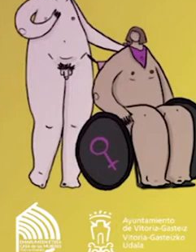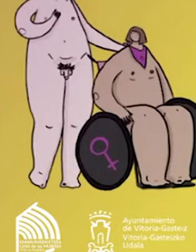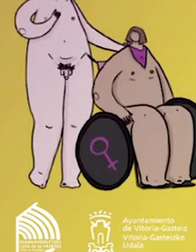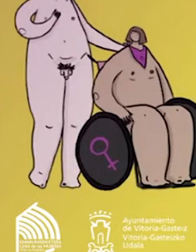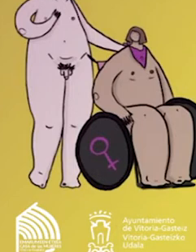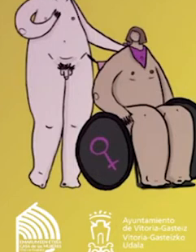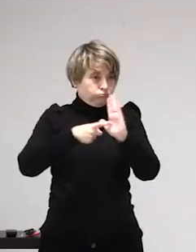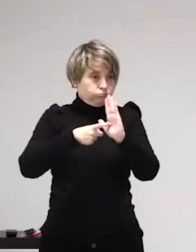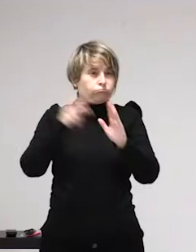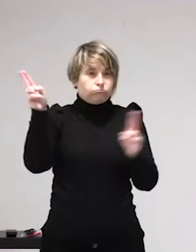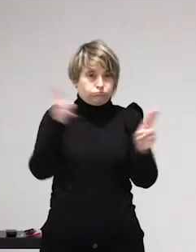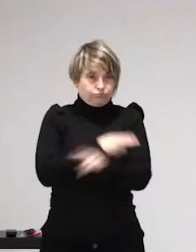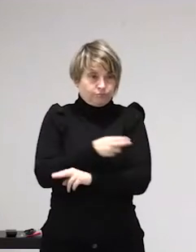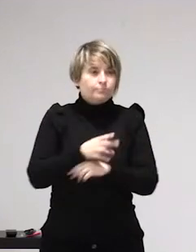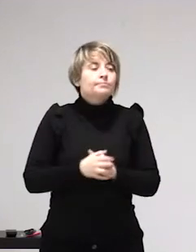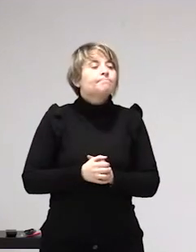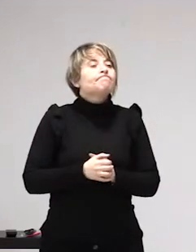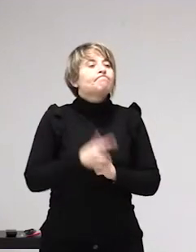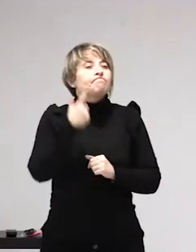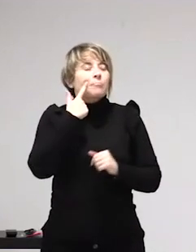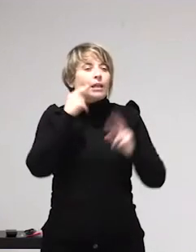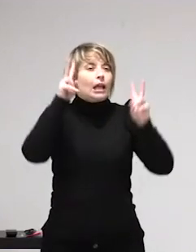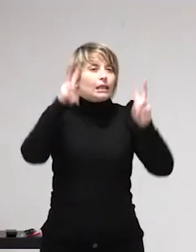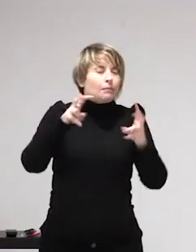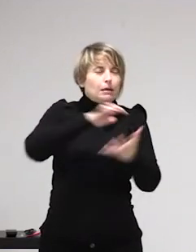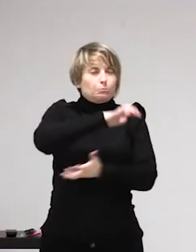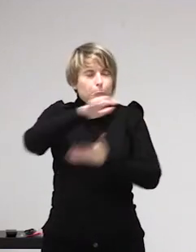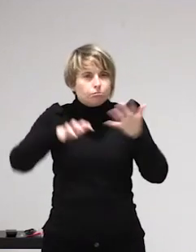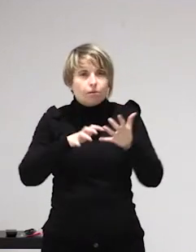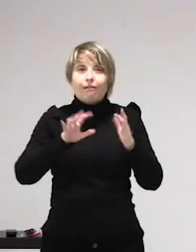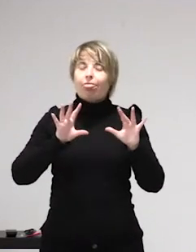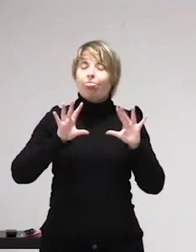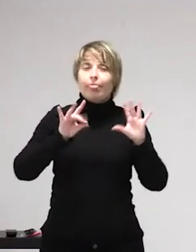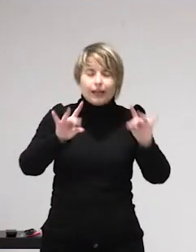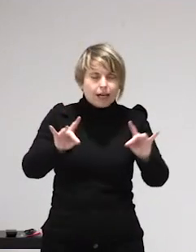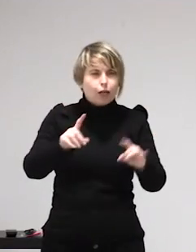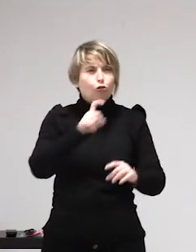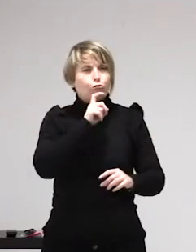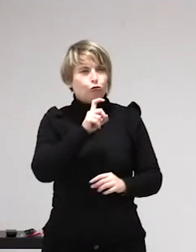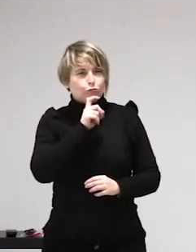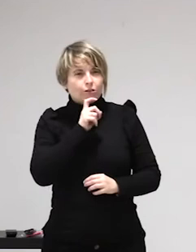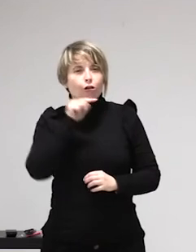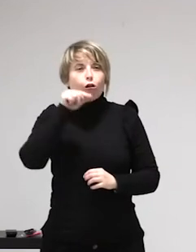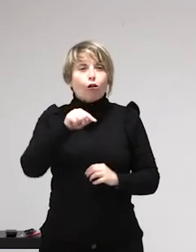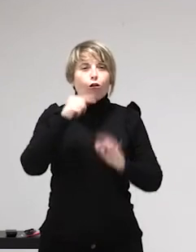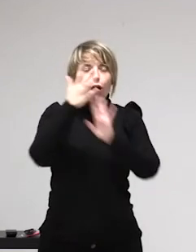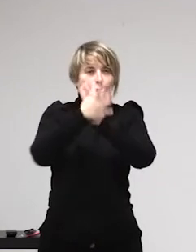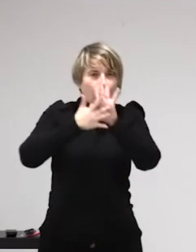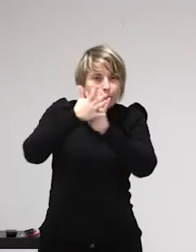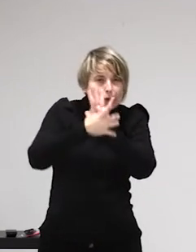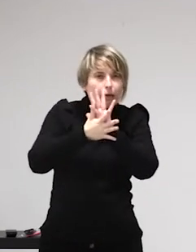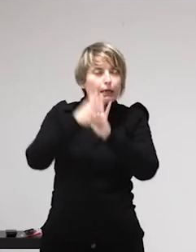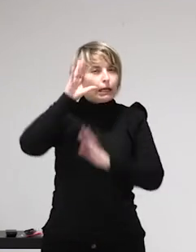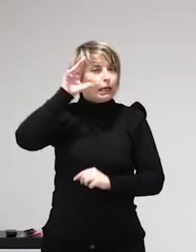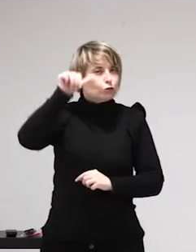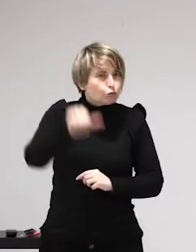A Raza León, honkietorriak isan saite este, jabetza feministarako escola cantolatu duen equitalio